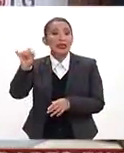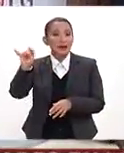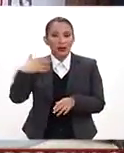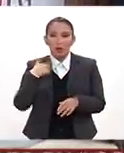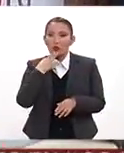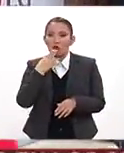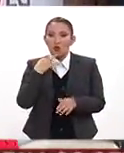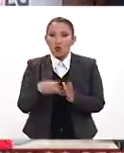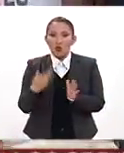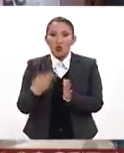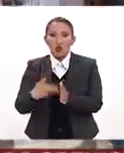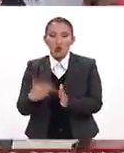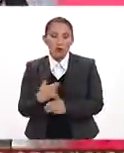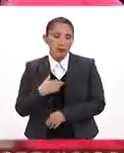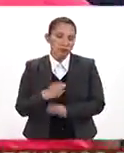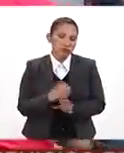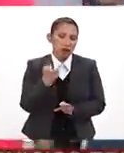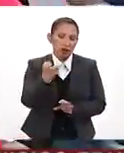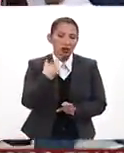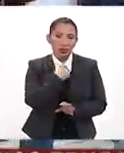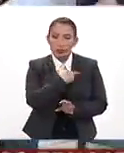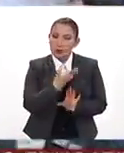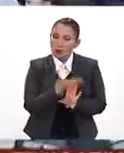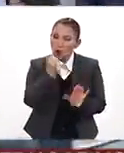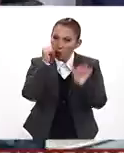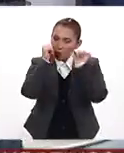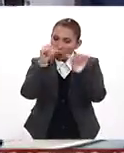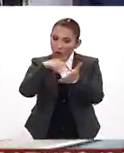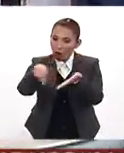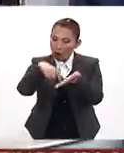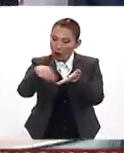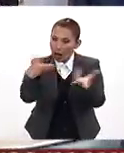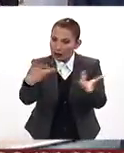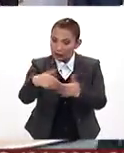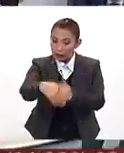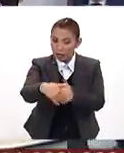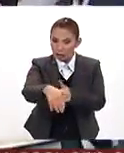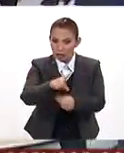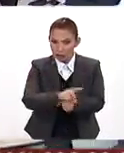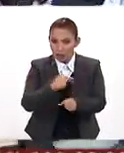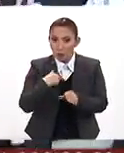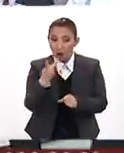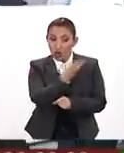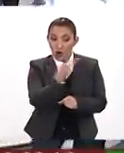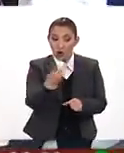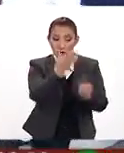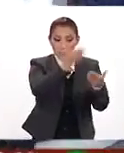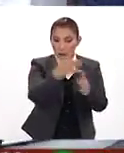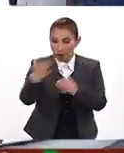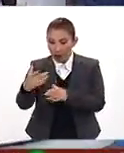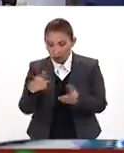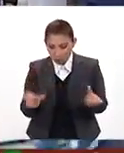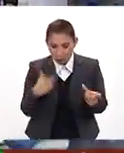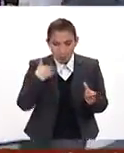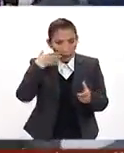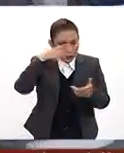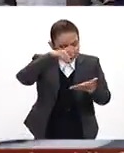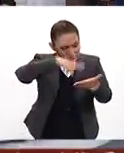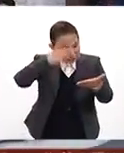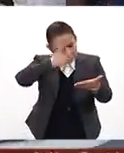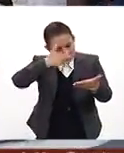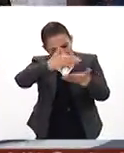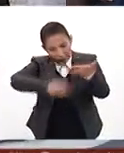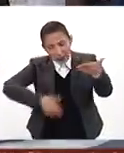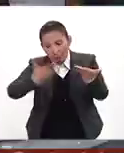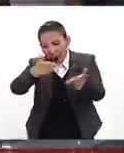débito. En ese sentido, bueno, pues también hay que estar muy pendientes de las compras que hagamos en estos días con ambas tarjetas, revisar bien nuestros estados de cuenta,